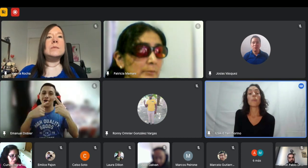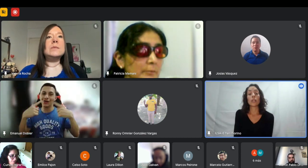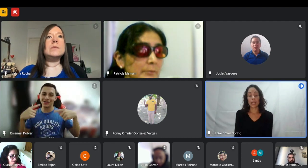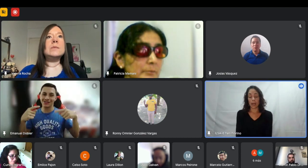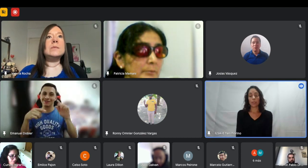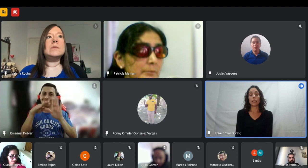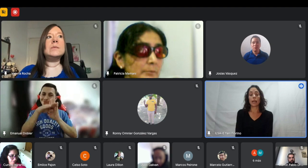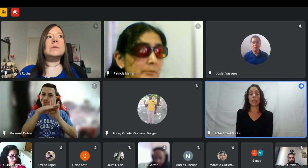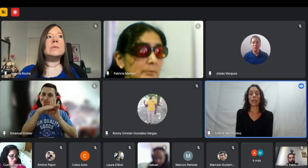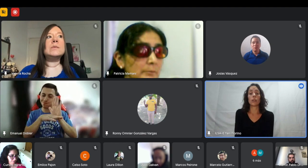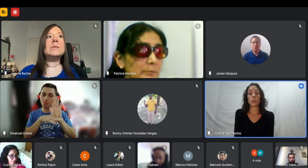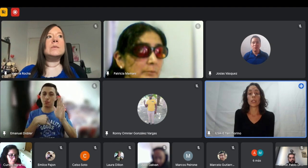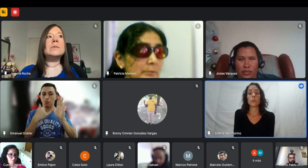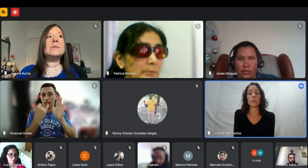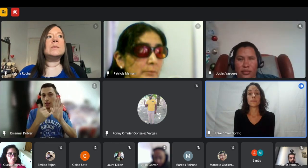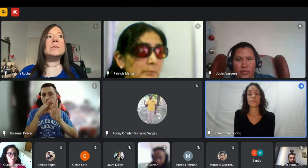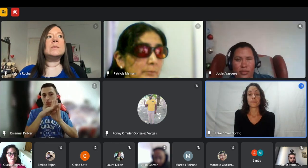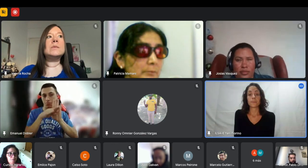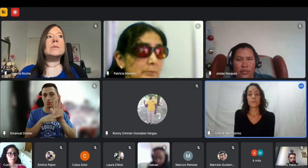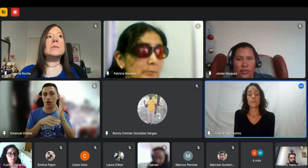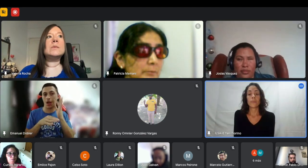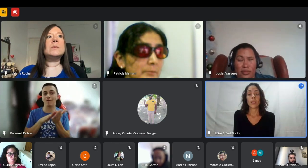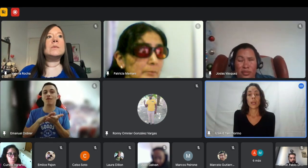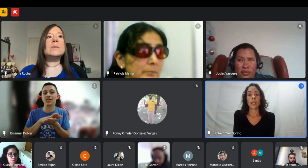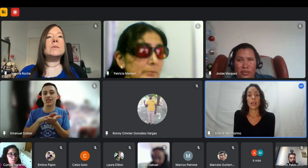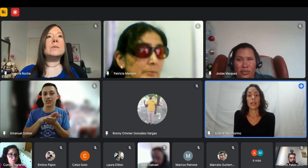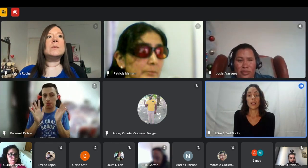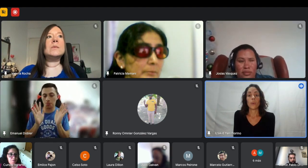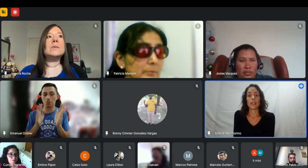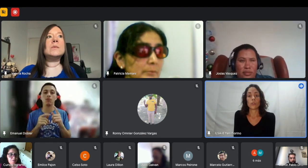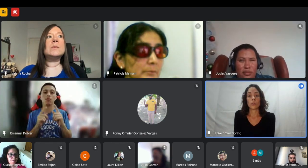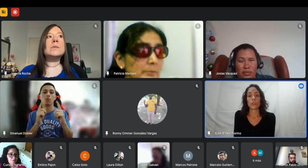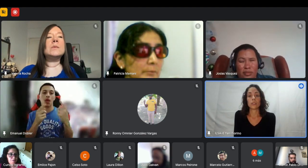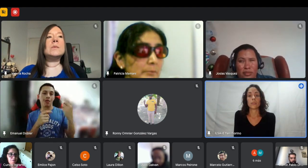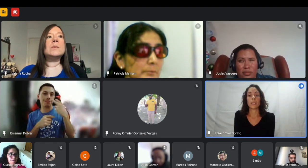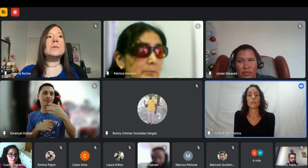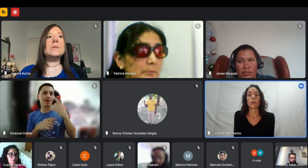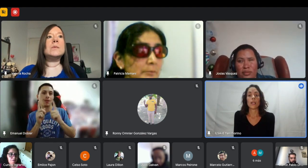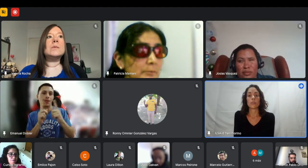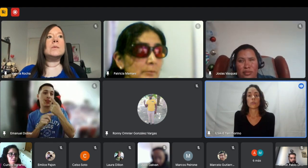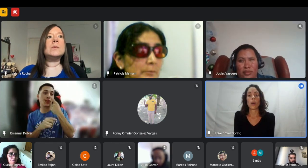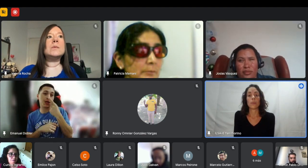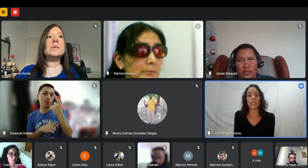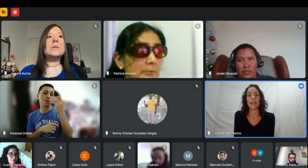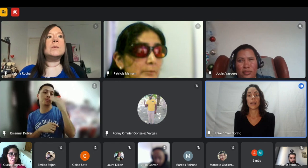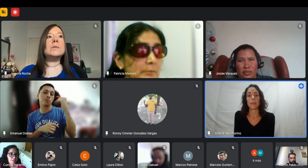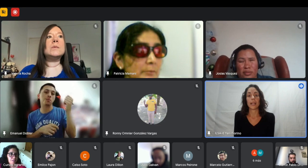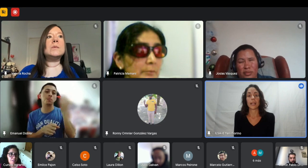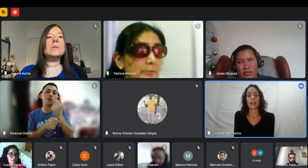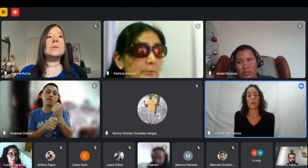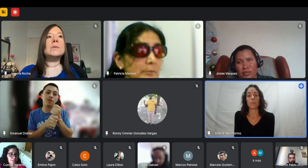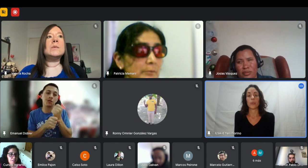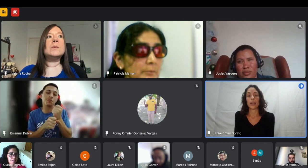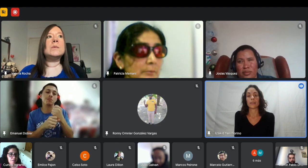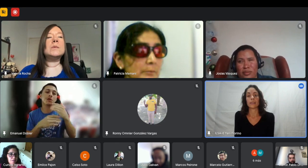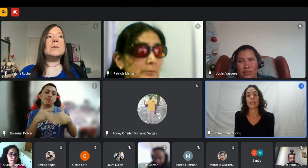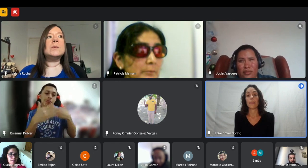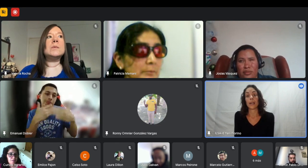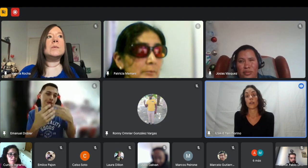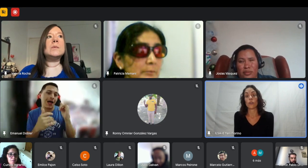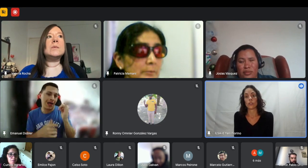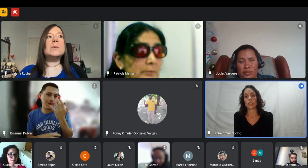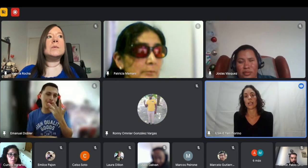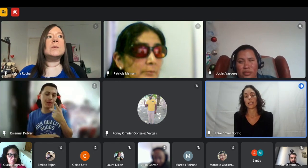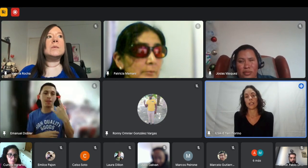él pone las habilidades en el currículum cuáles son sus conocimientos cuáles son sus habilidades para que él puedan